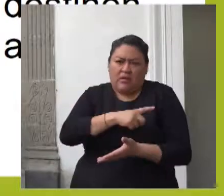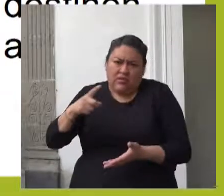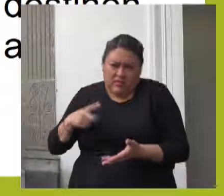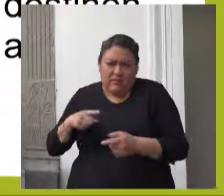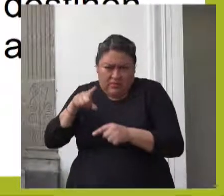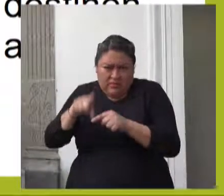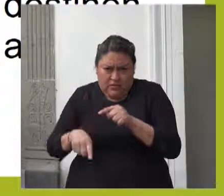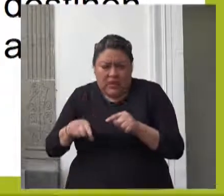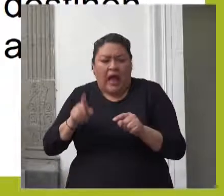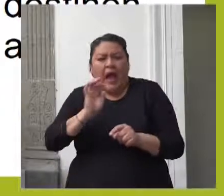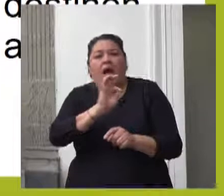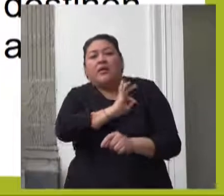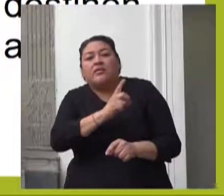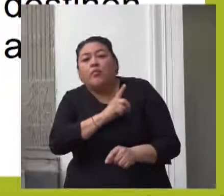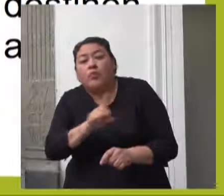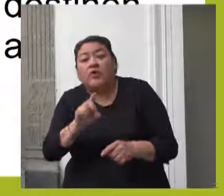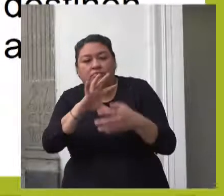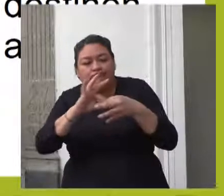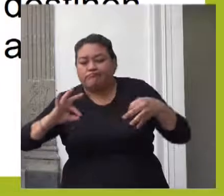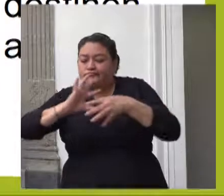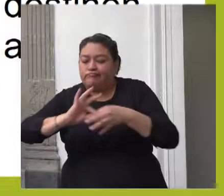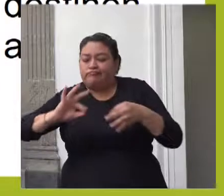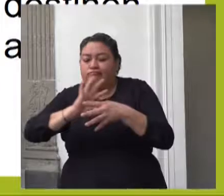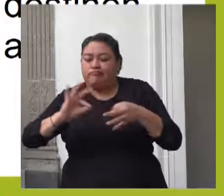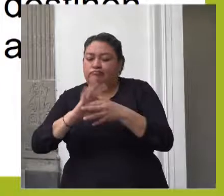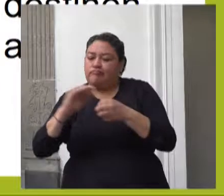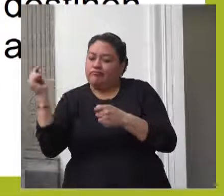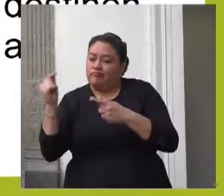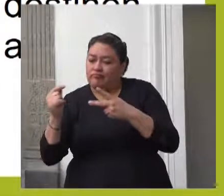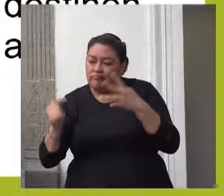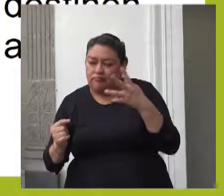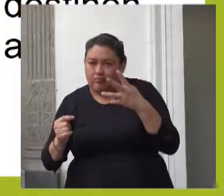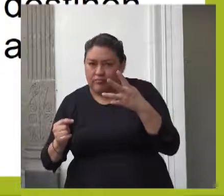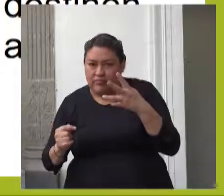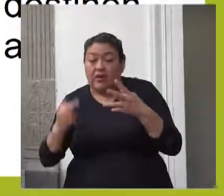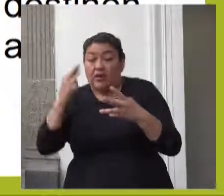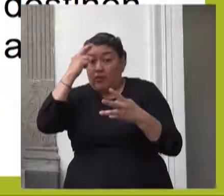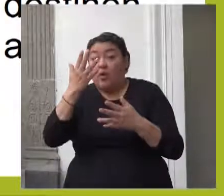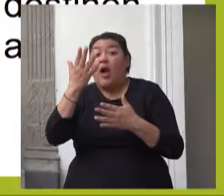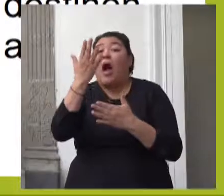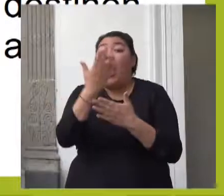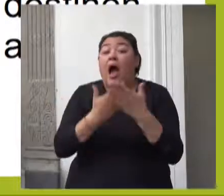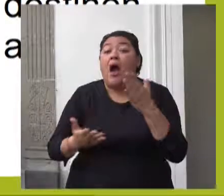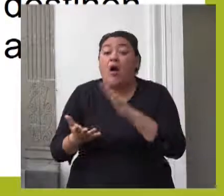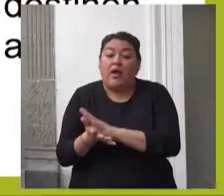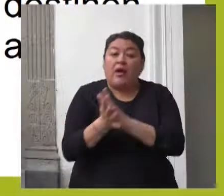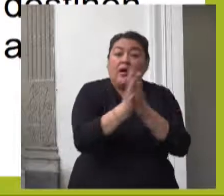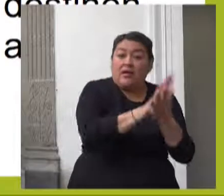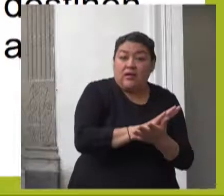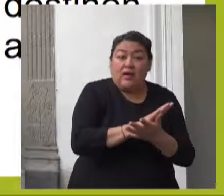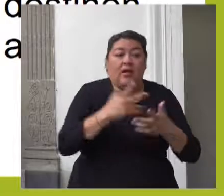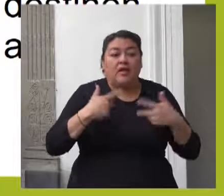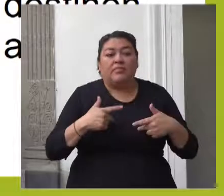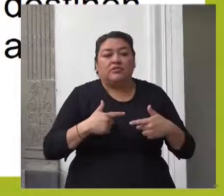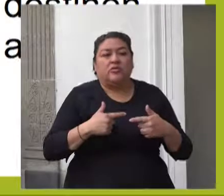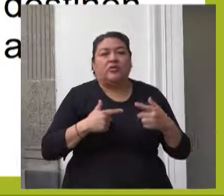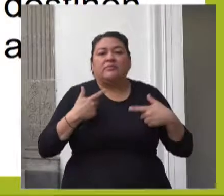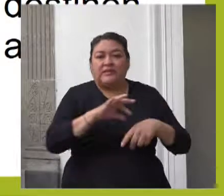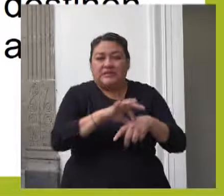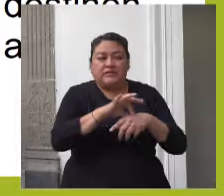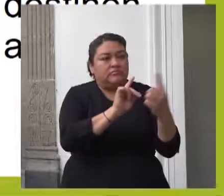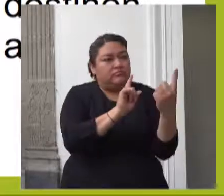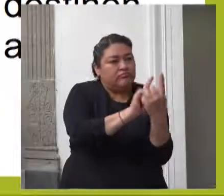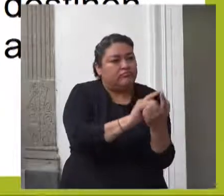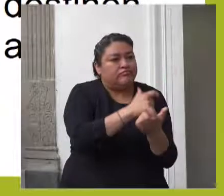estancias infantiles y entrega directa del subsidio a los beneficiarios sin considerar